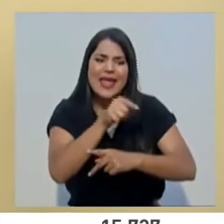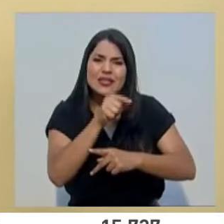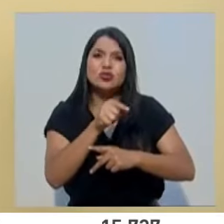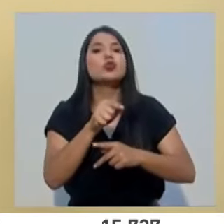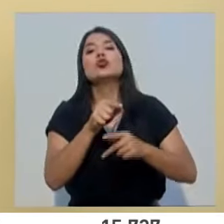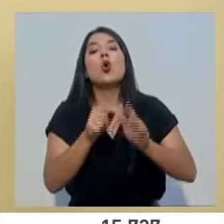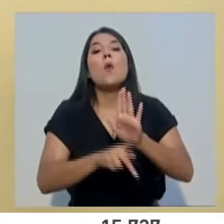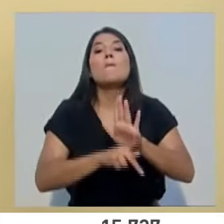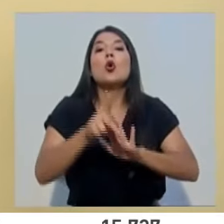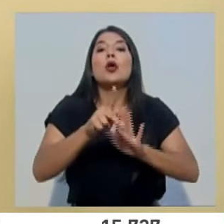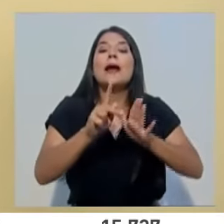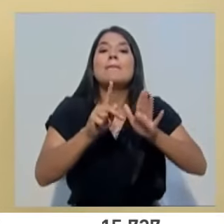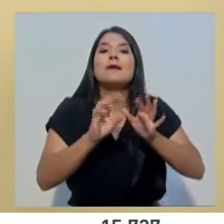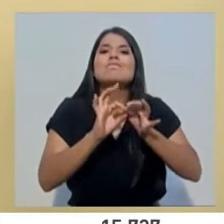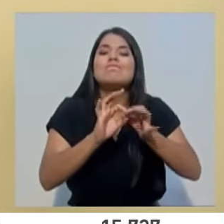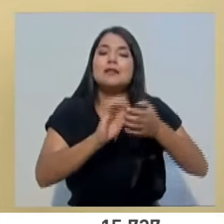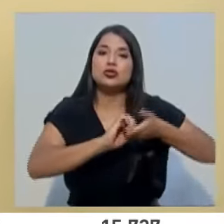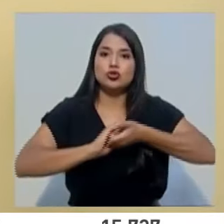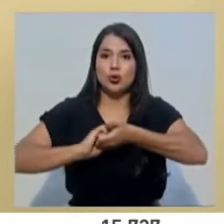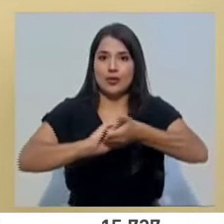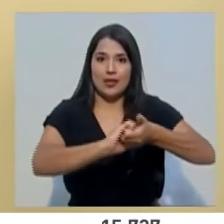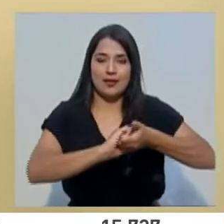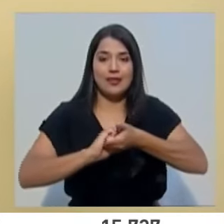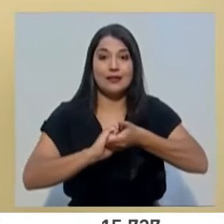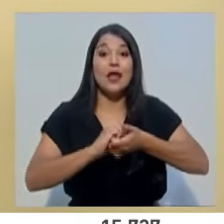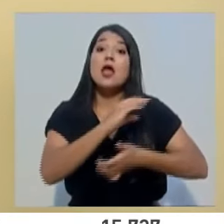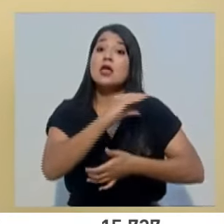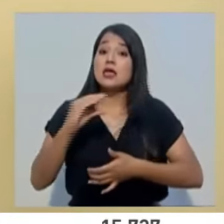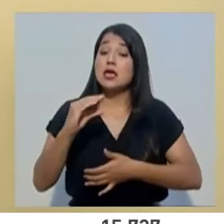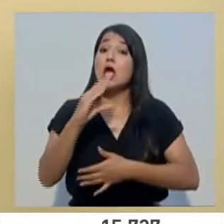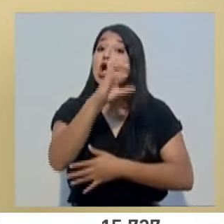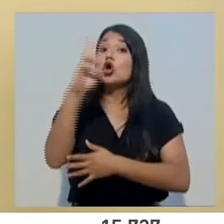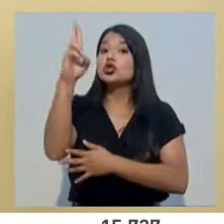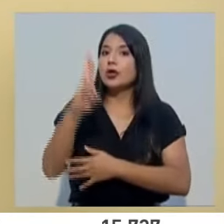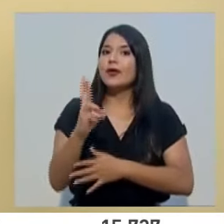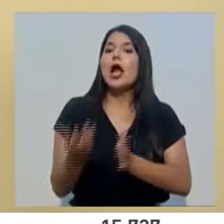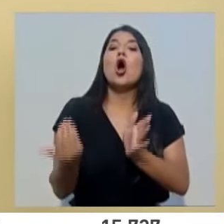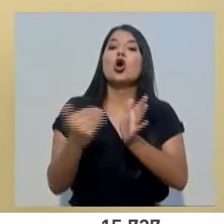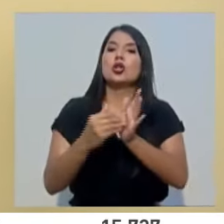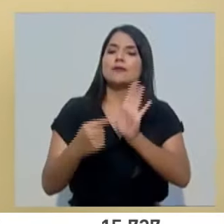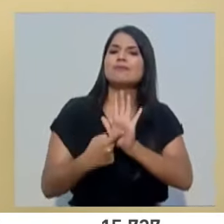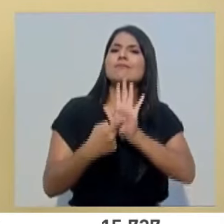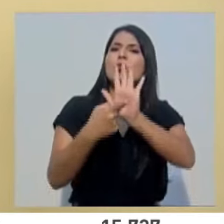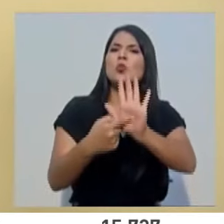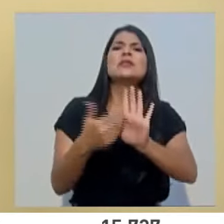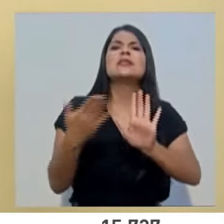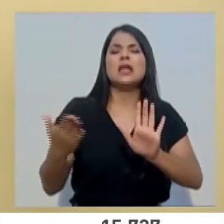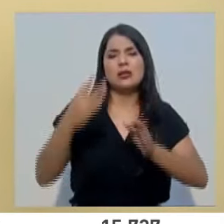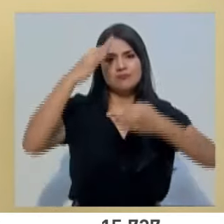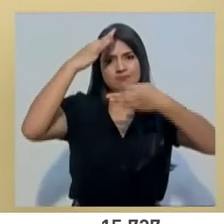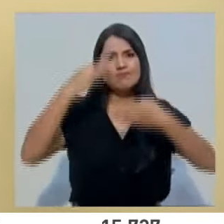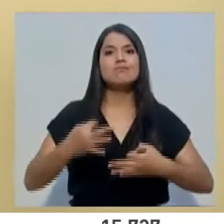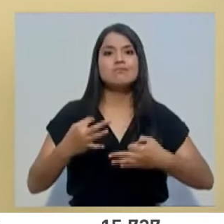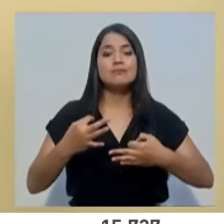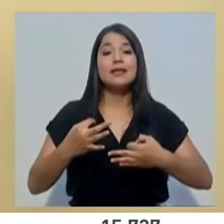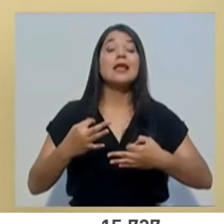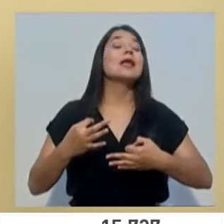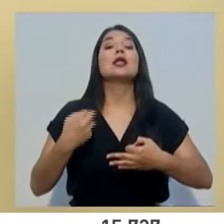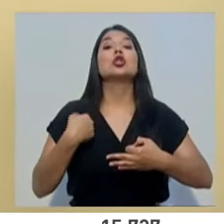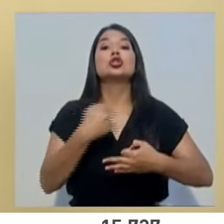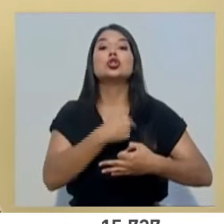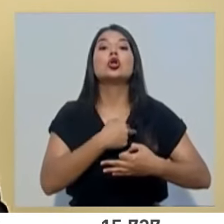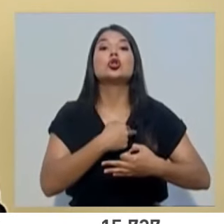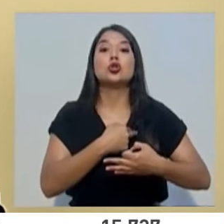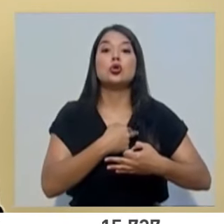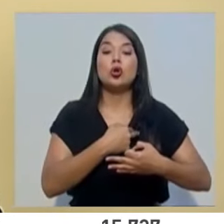solidaridad mediante el cual el país demuestra una vez más su convicción en que es la paz